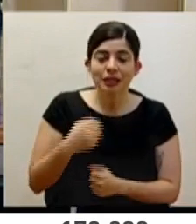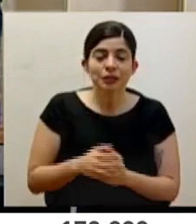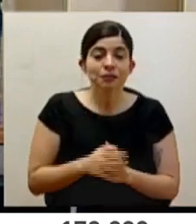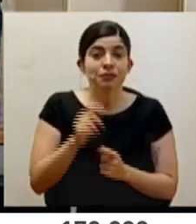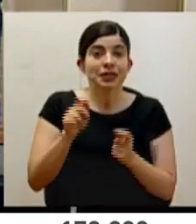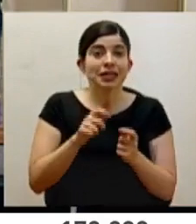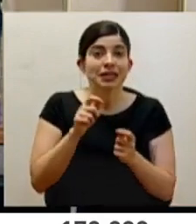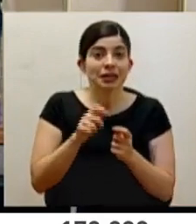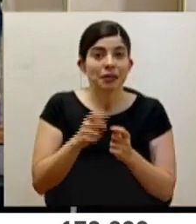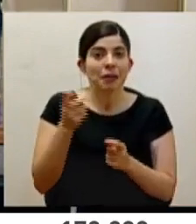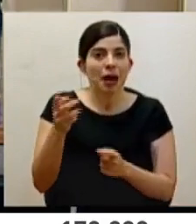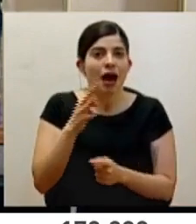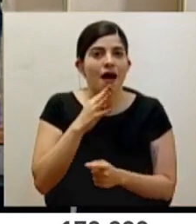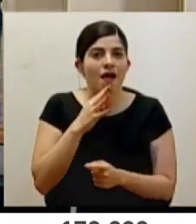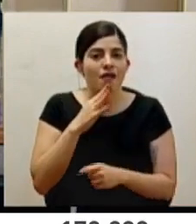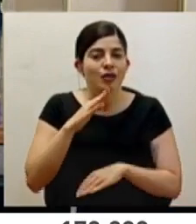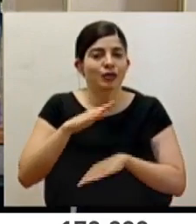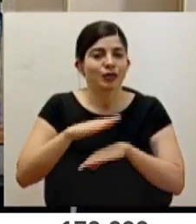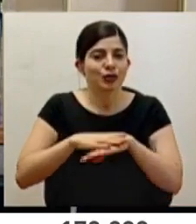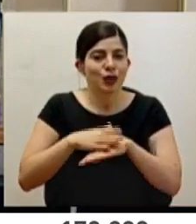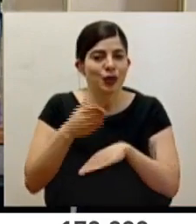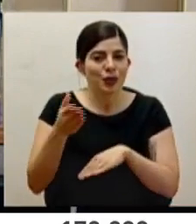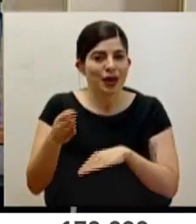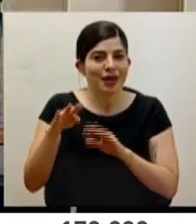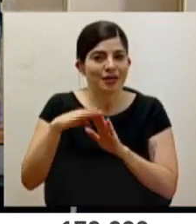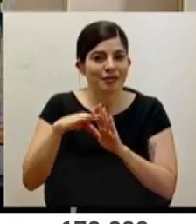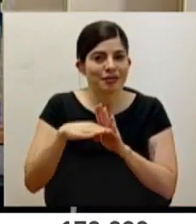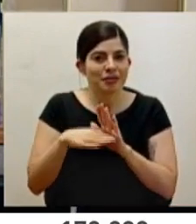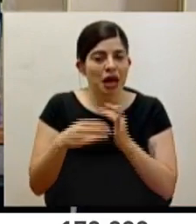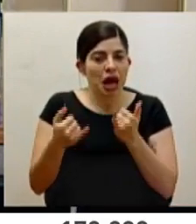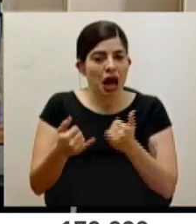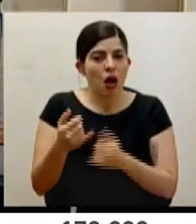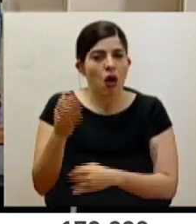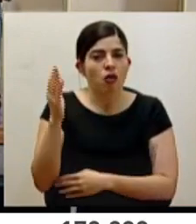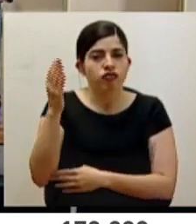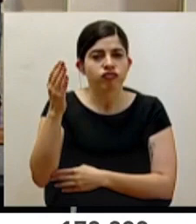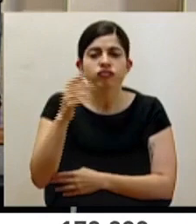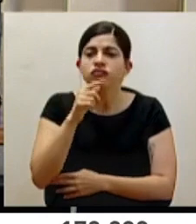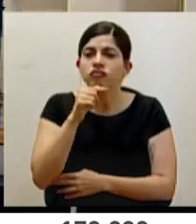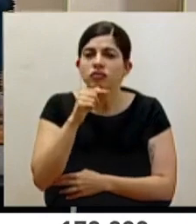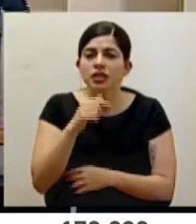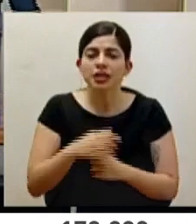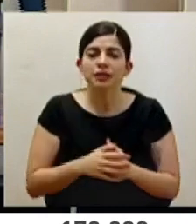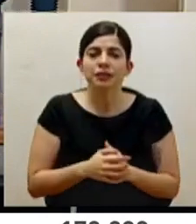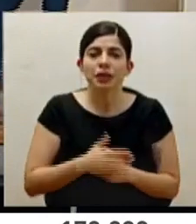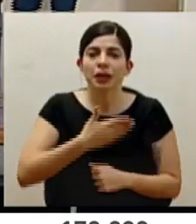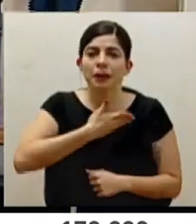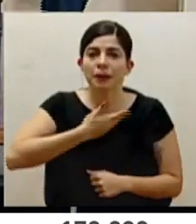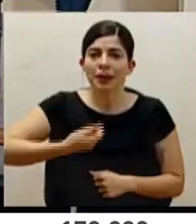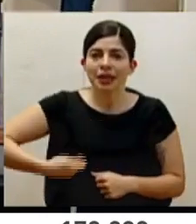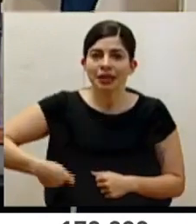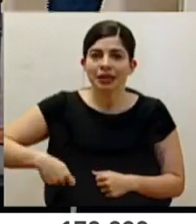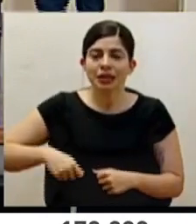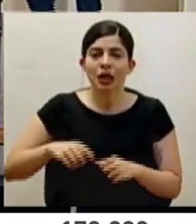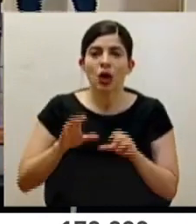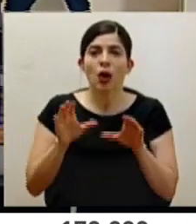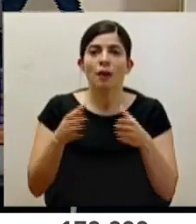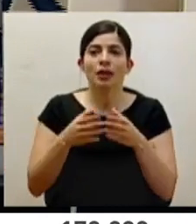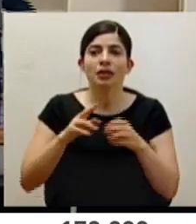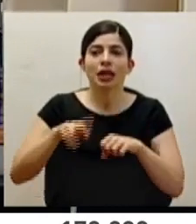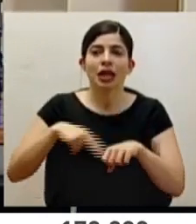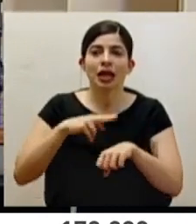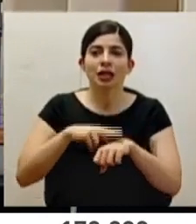precisamente para referirse a esas medidas, escucharemos a continuación al presidente de la Comisión